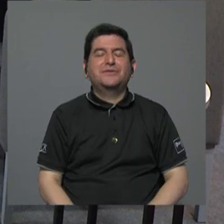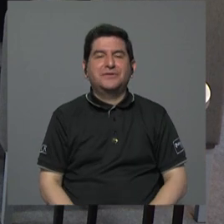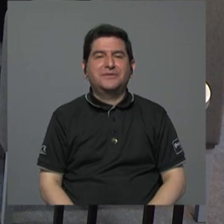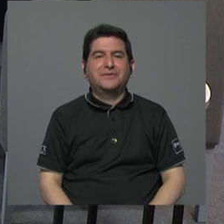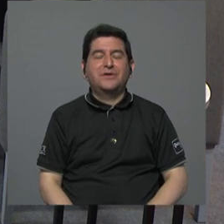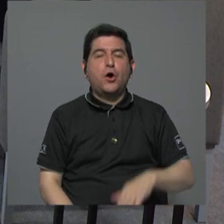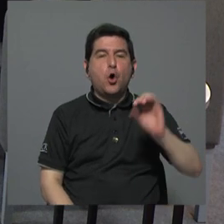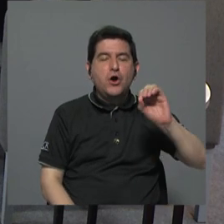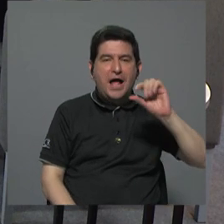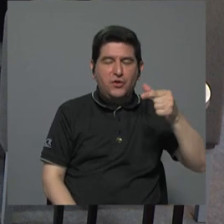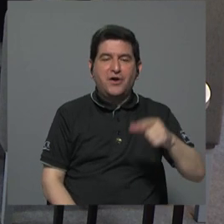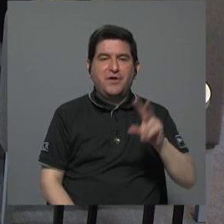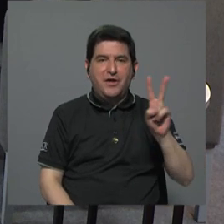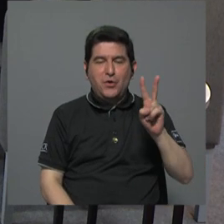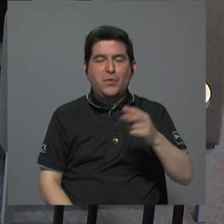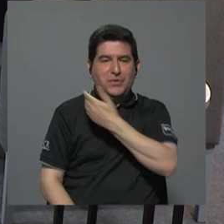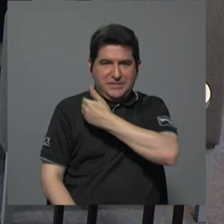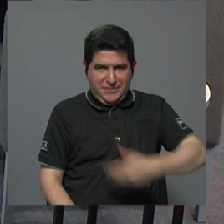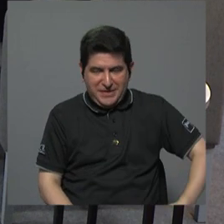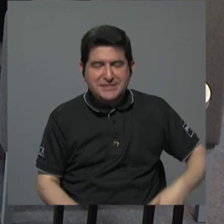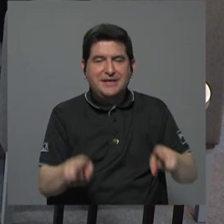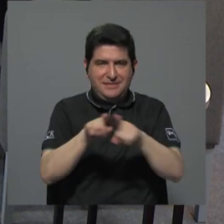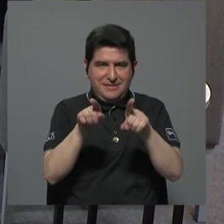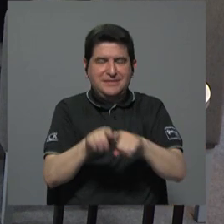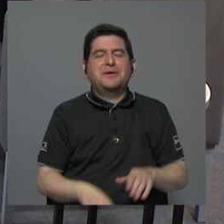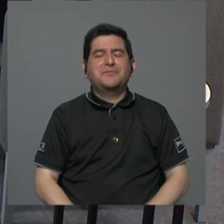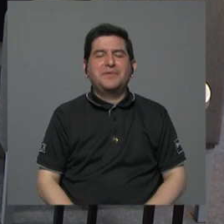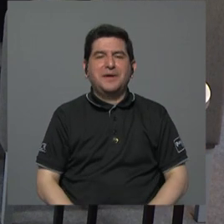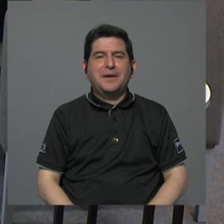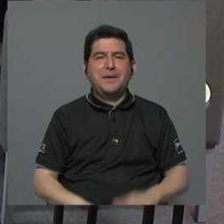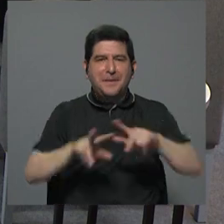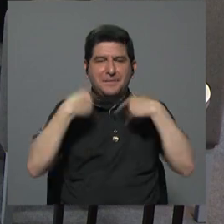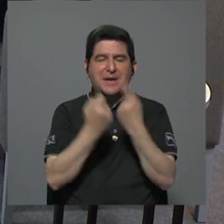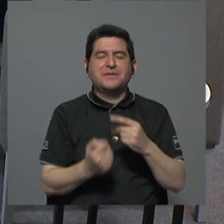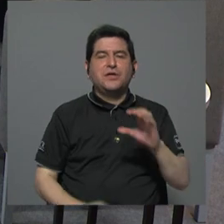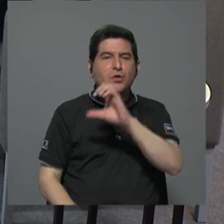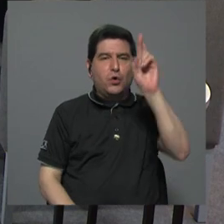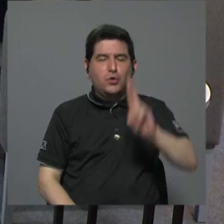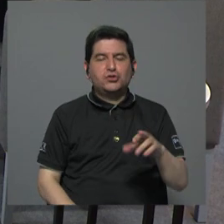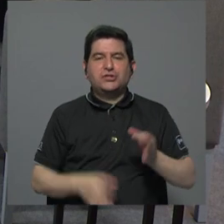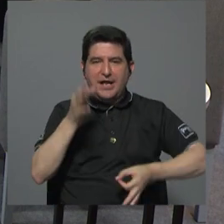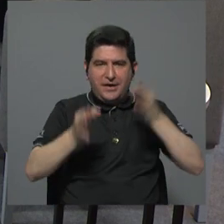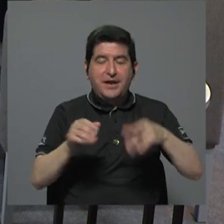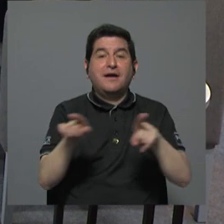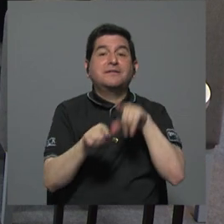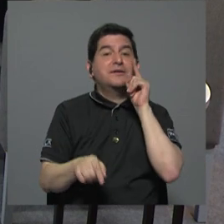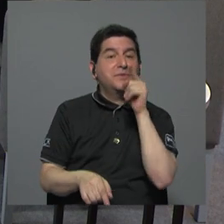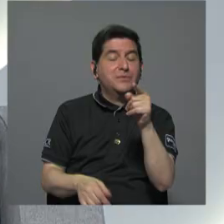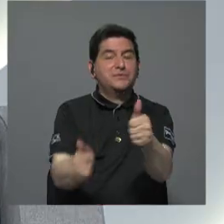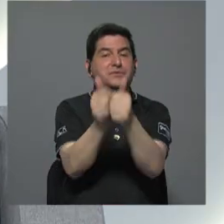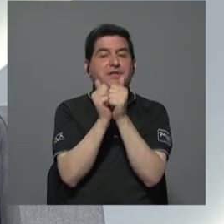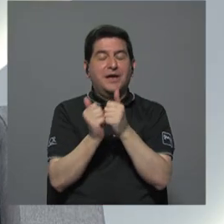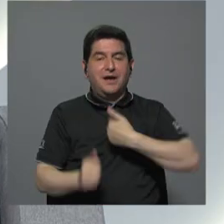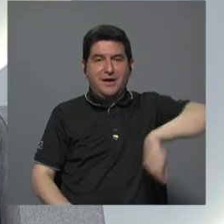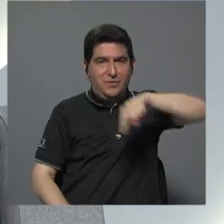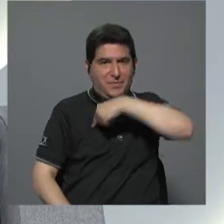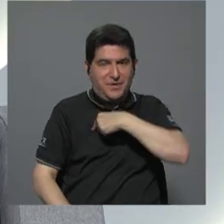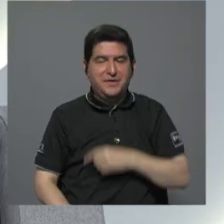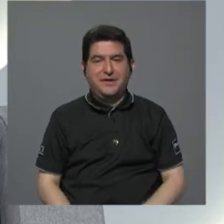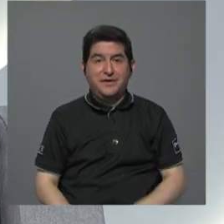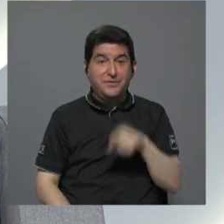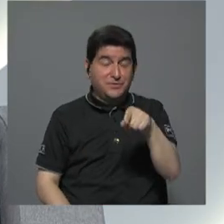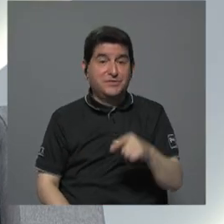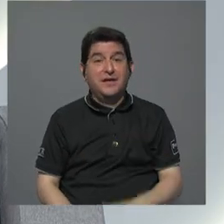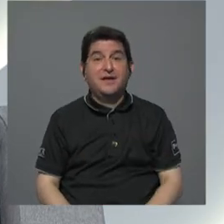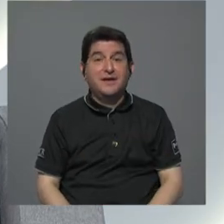a don Orlando Guerrero candidato a la vicepresidencia por el partido Costa Rica Justa y a ustedes también por acompañarnos sobre este